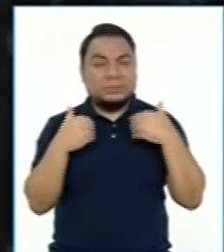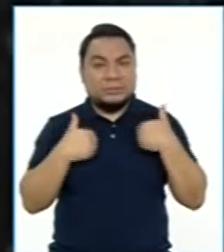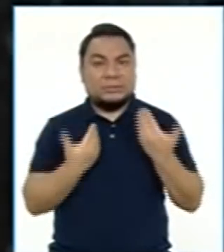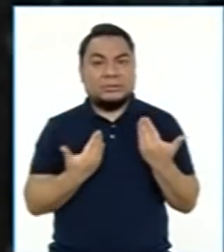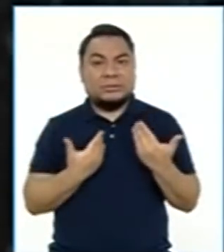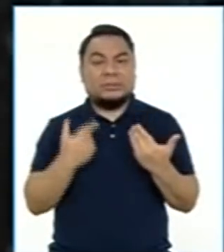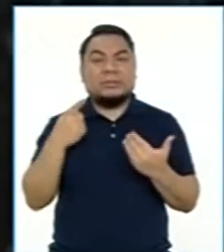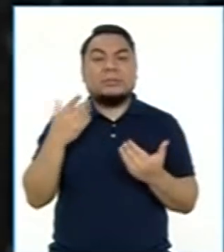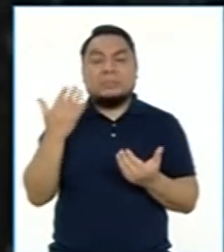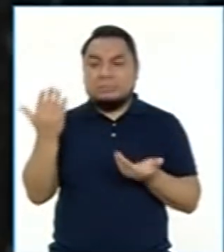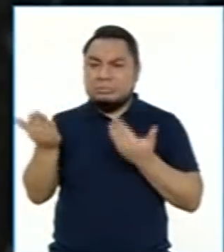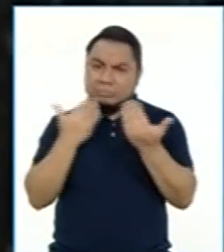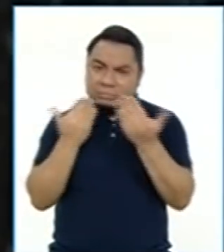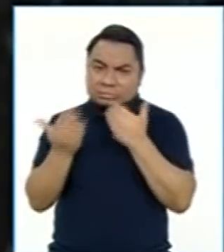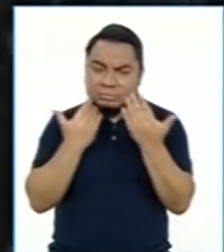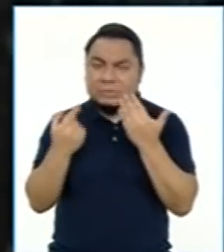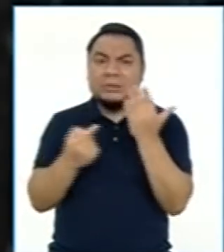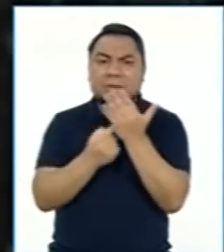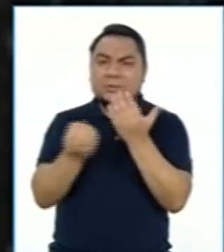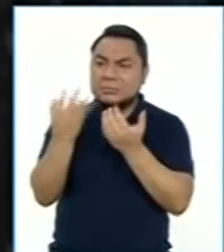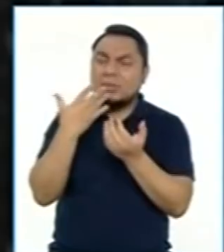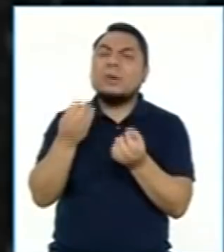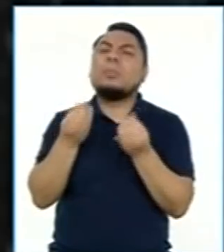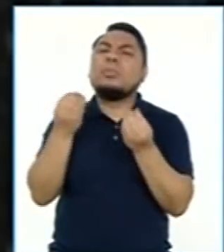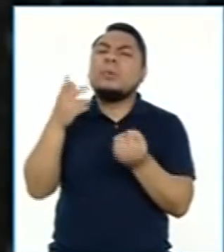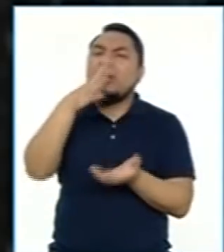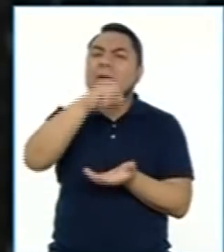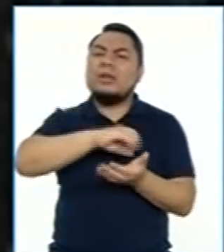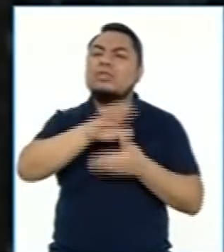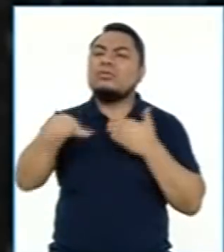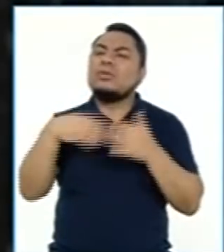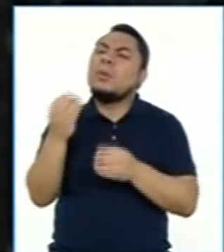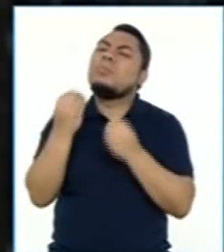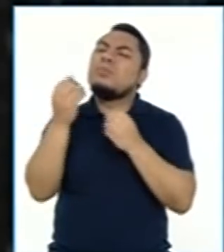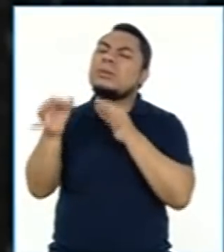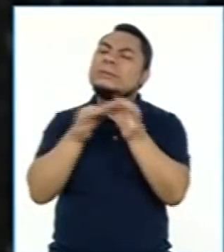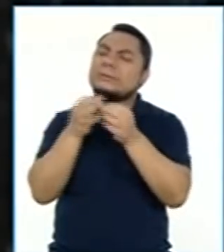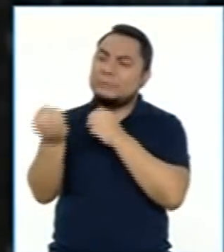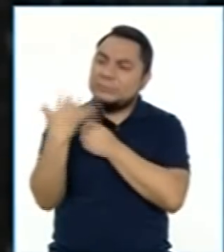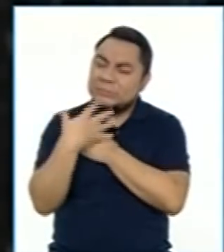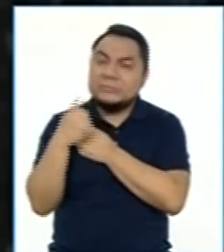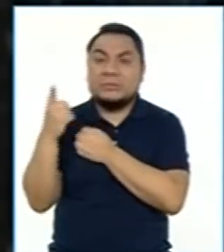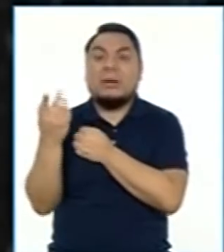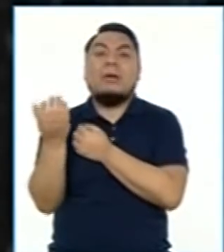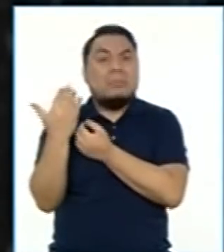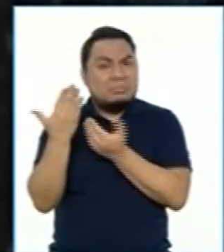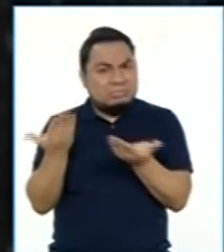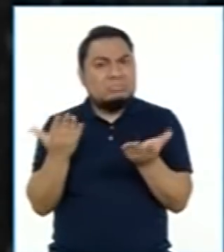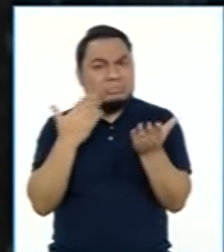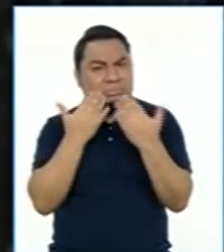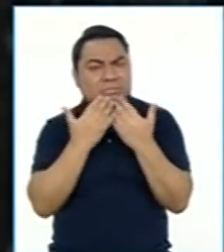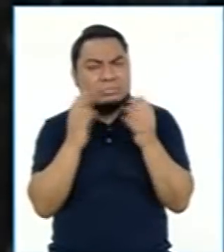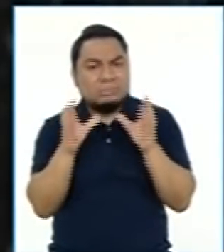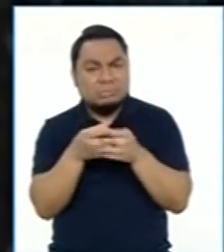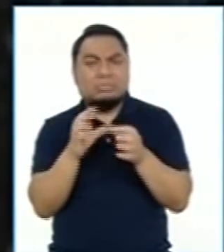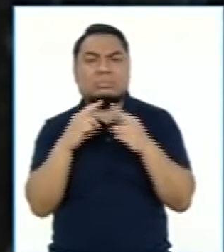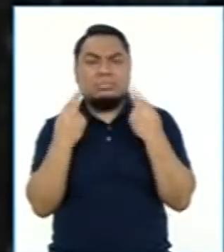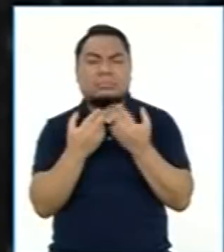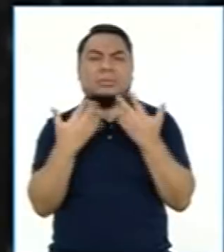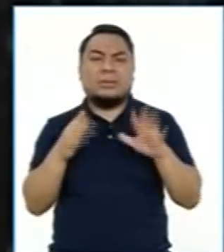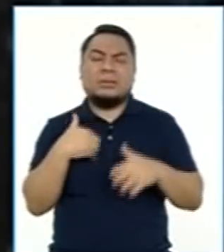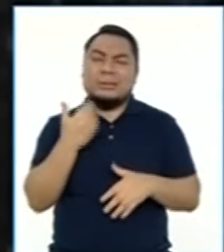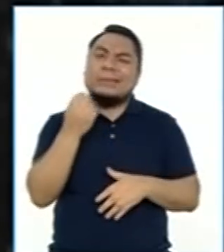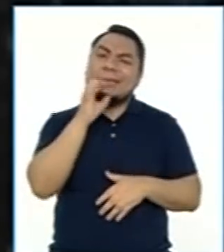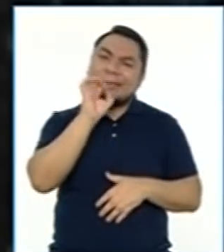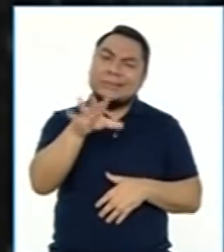los espacios para las discusiones técnicas de estos proyectos. Creemos que no es, como ya